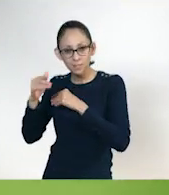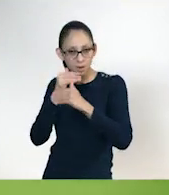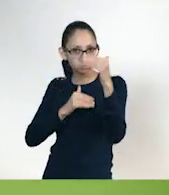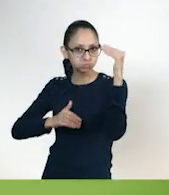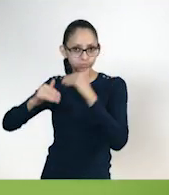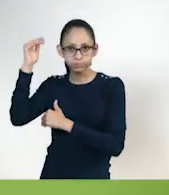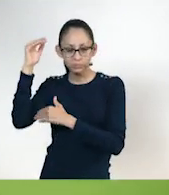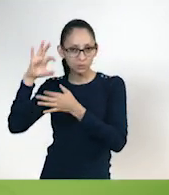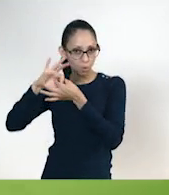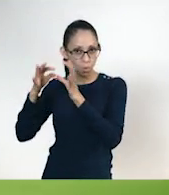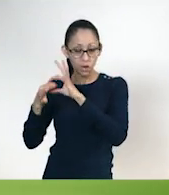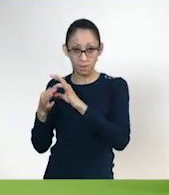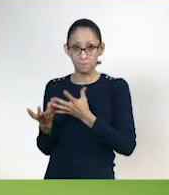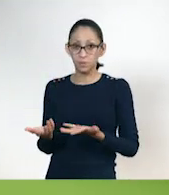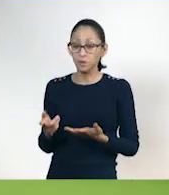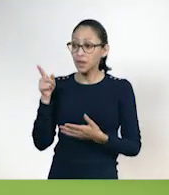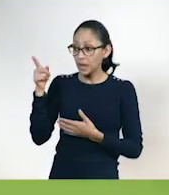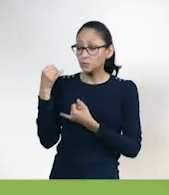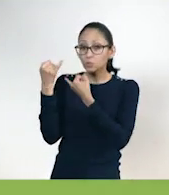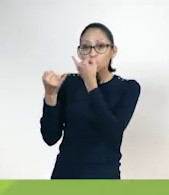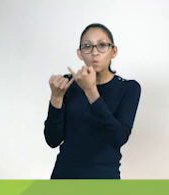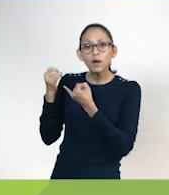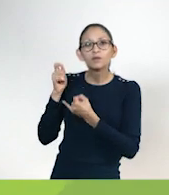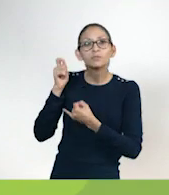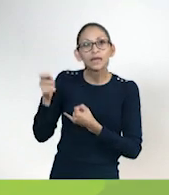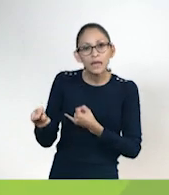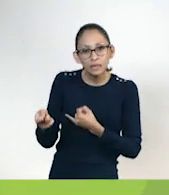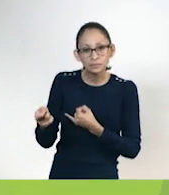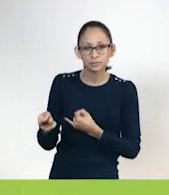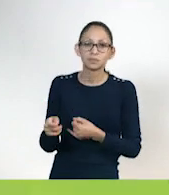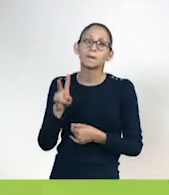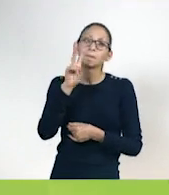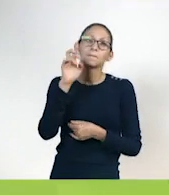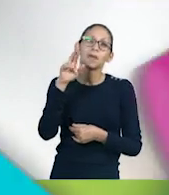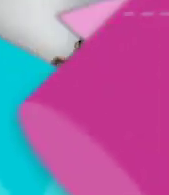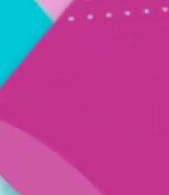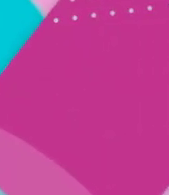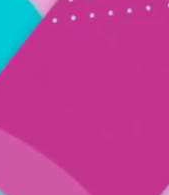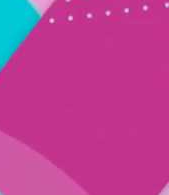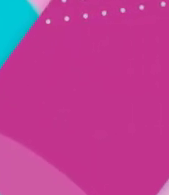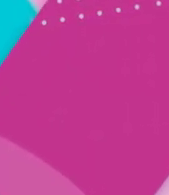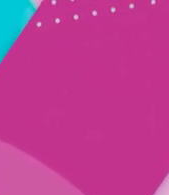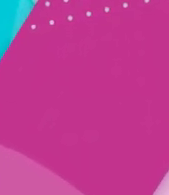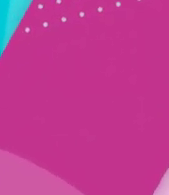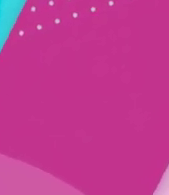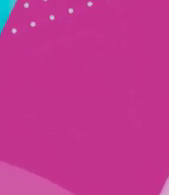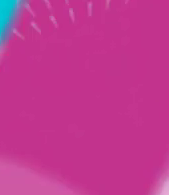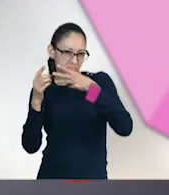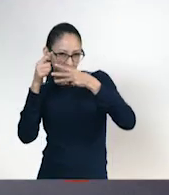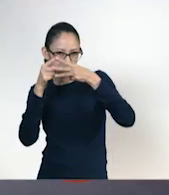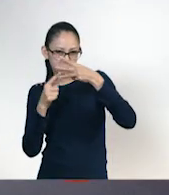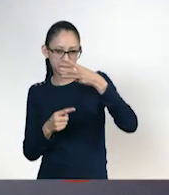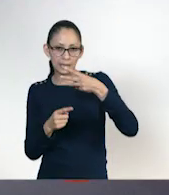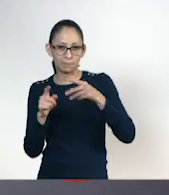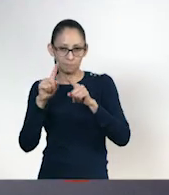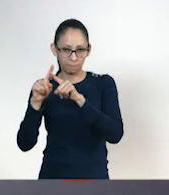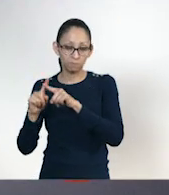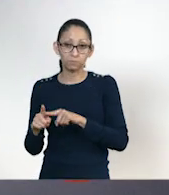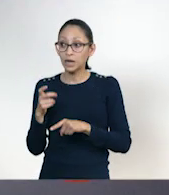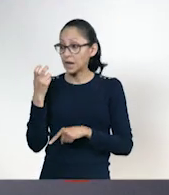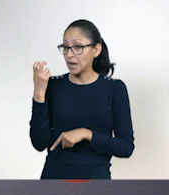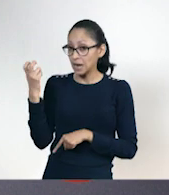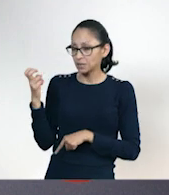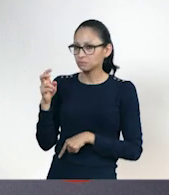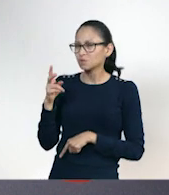Era. Estos Juegos se clasifican en Juegos Olímpicos de Verano, de Invierno y Paralímpicos. Oiga, profe, le voy a ser muy honesto.